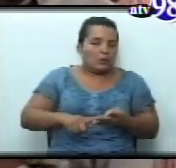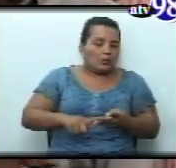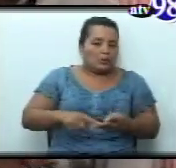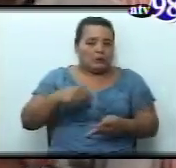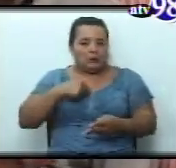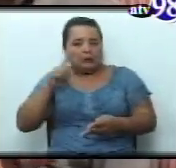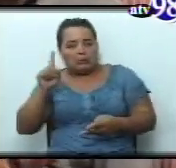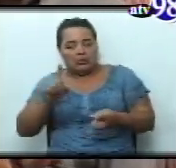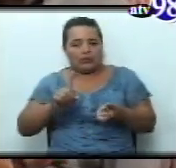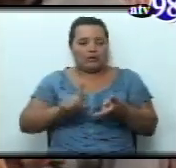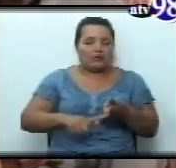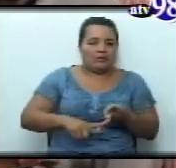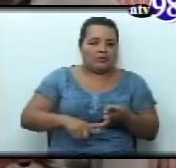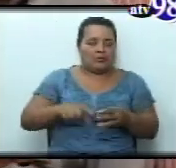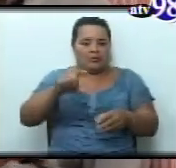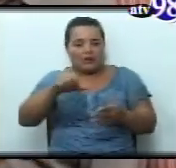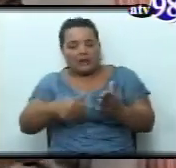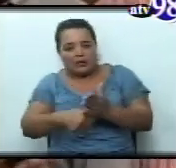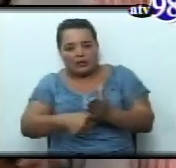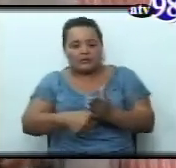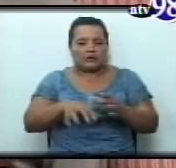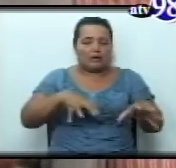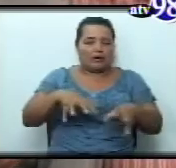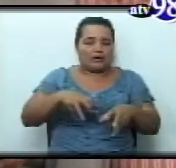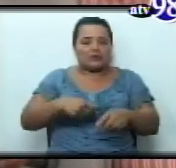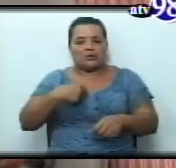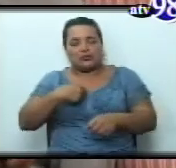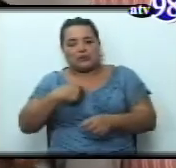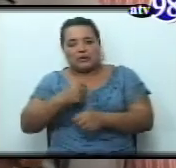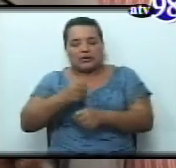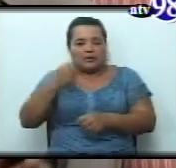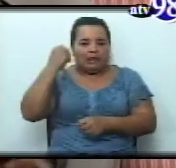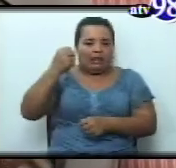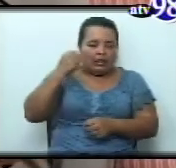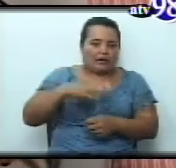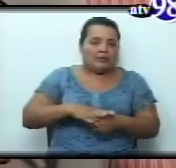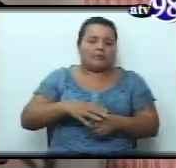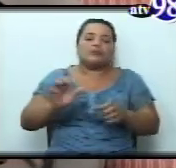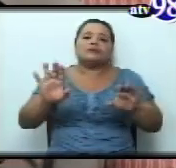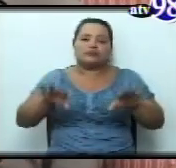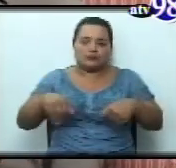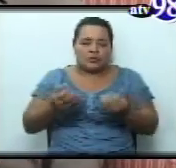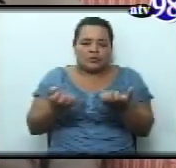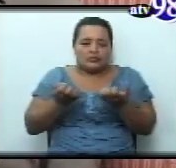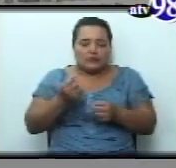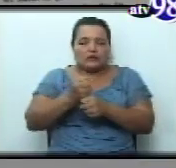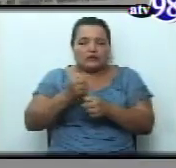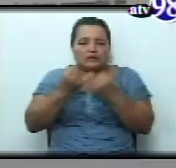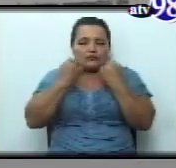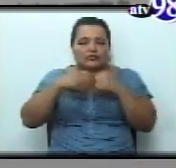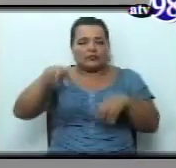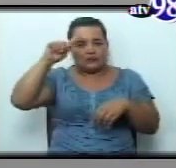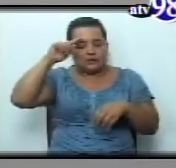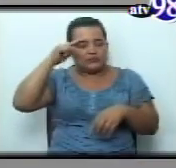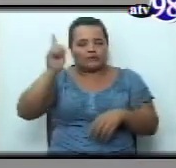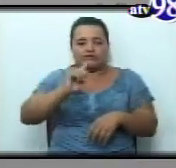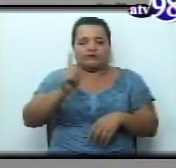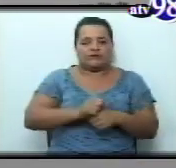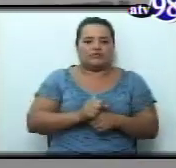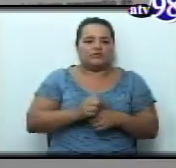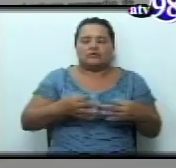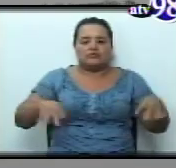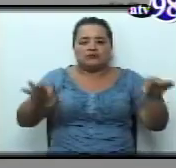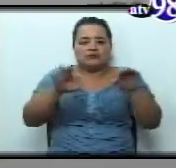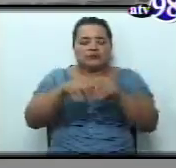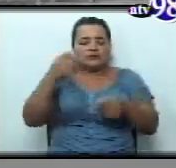un partido o ir a hacer actividades, alguna rotonda para poder tener trabajo en el sector público. Mientras que el anteproyecto de